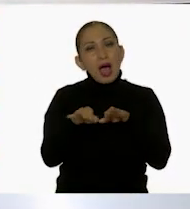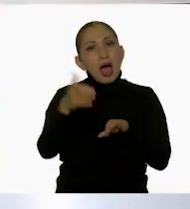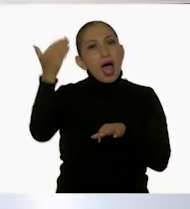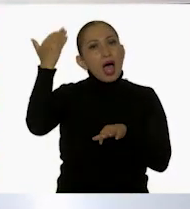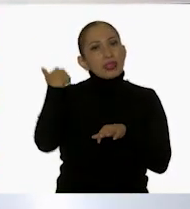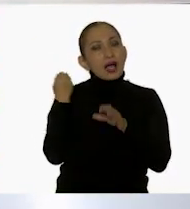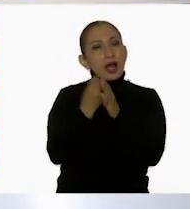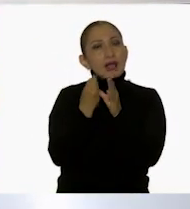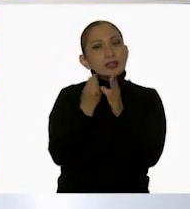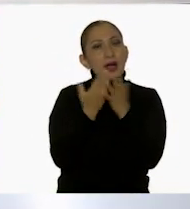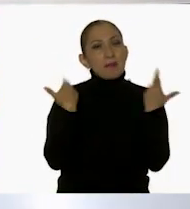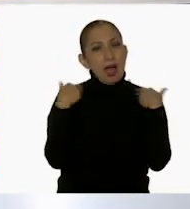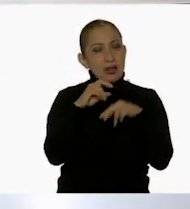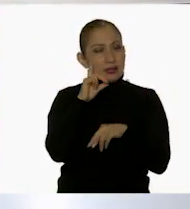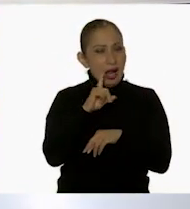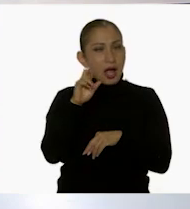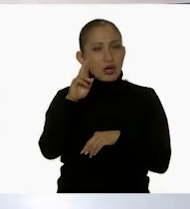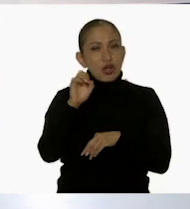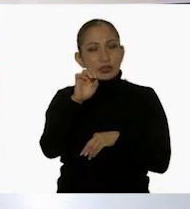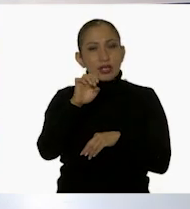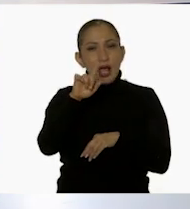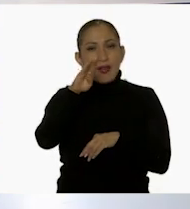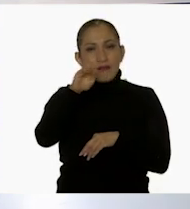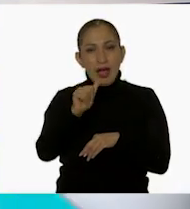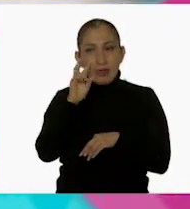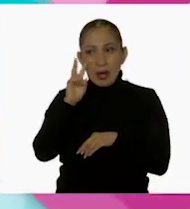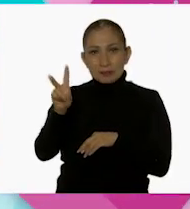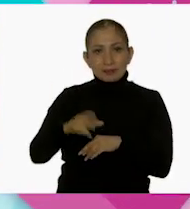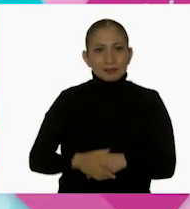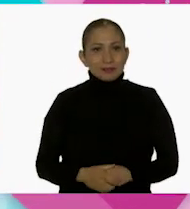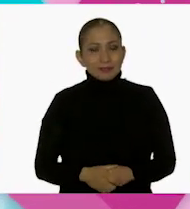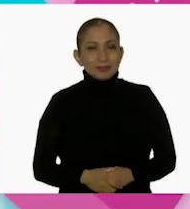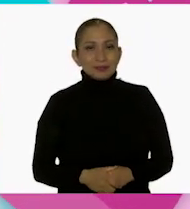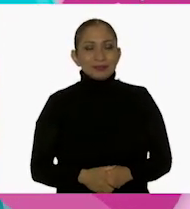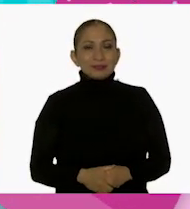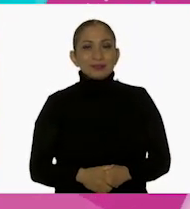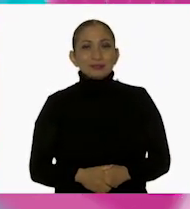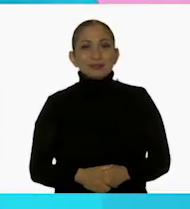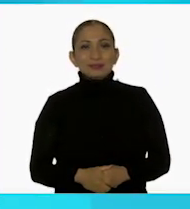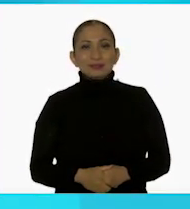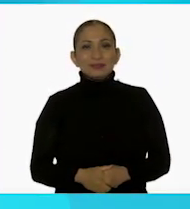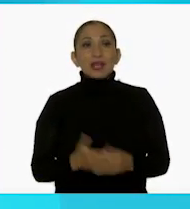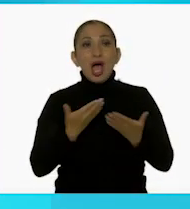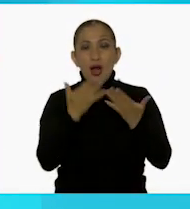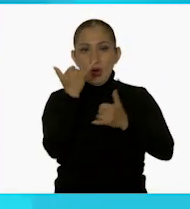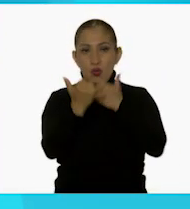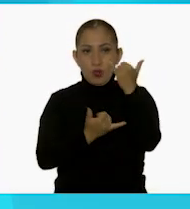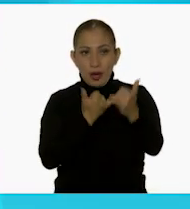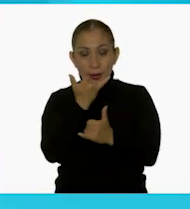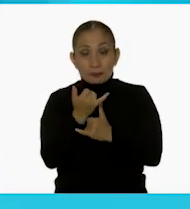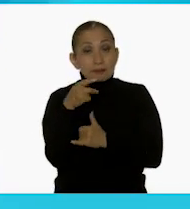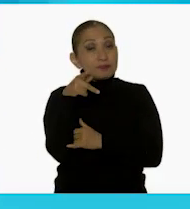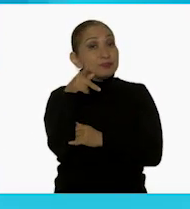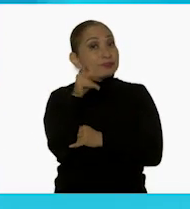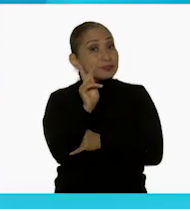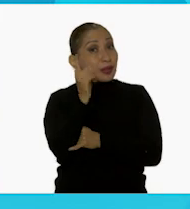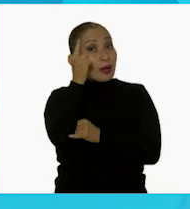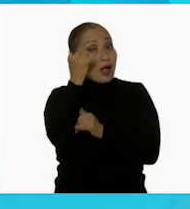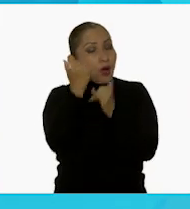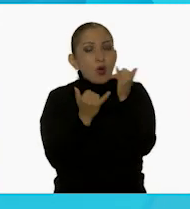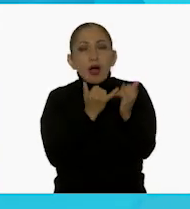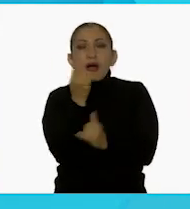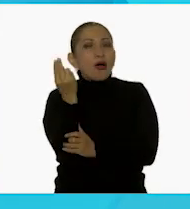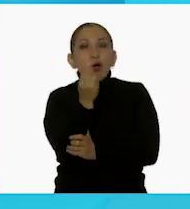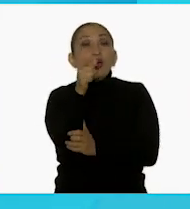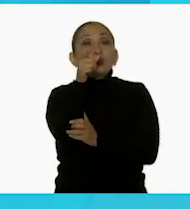la sesión con la Mesa Rosalba? Me parece muy bien. Vamos a verla. ¡Vamos! Muy bien, vamos a jugar. Pero, para jugar,